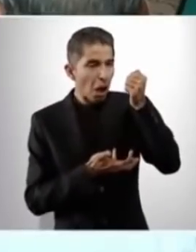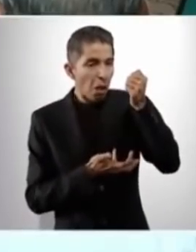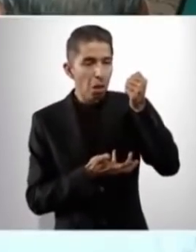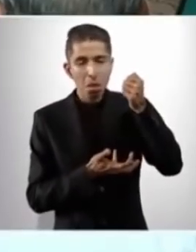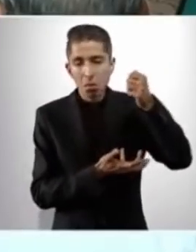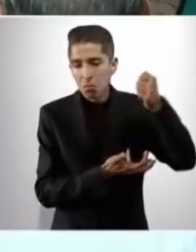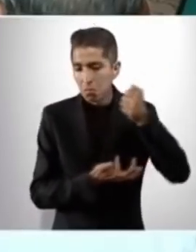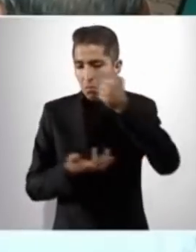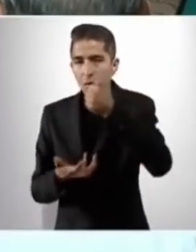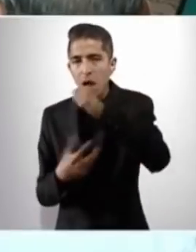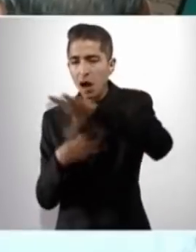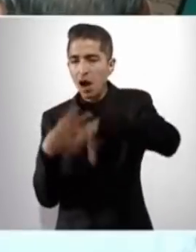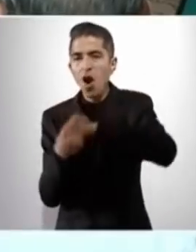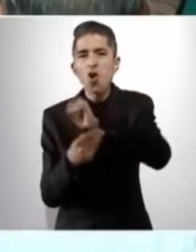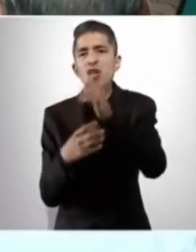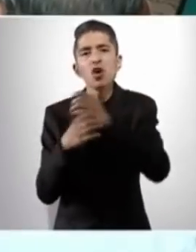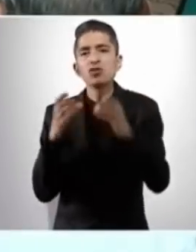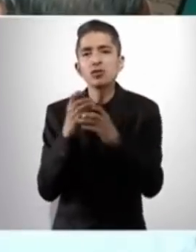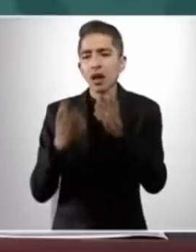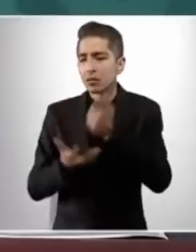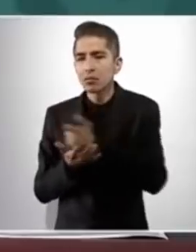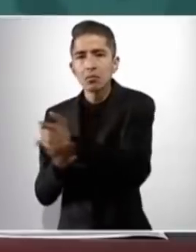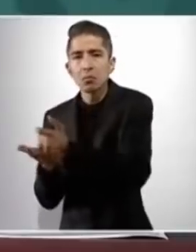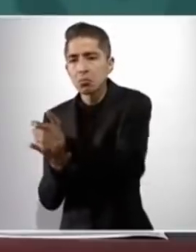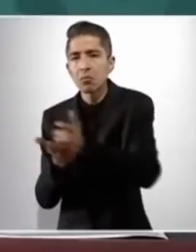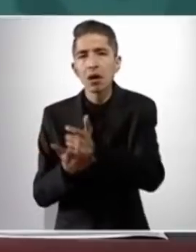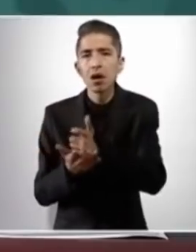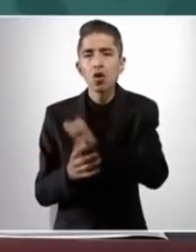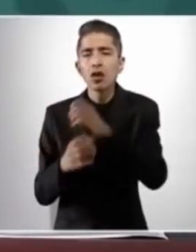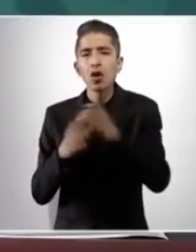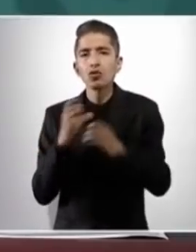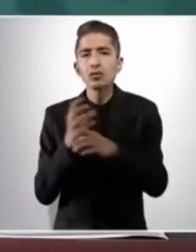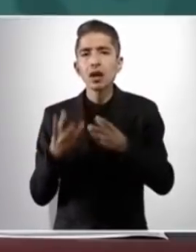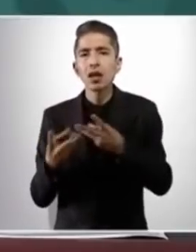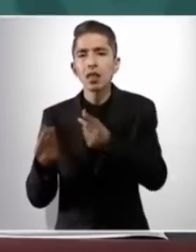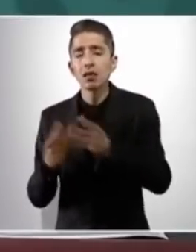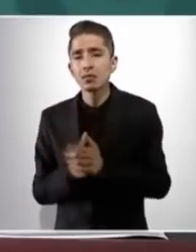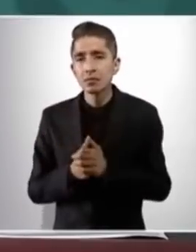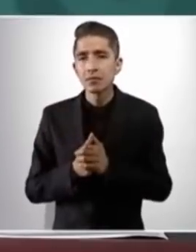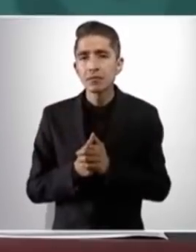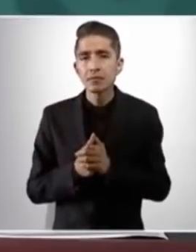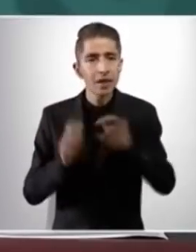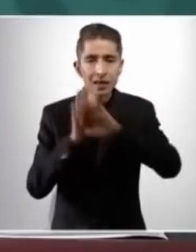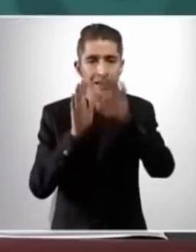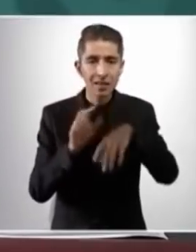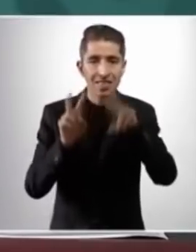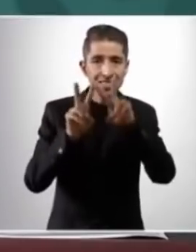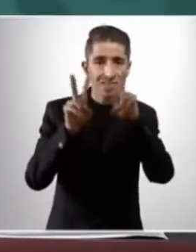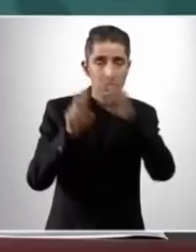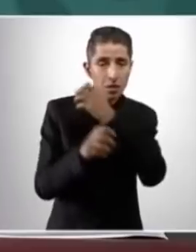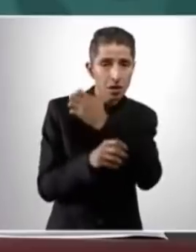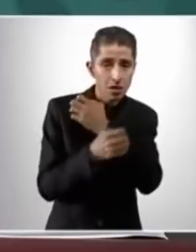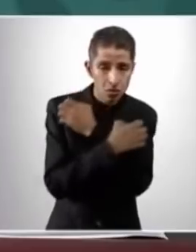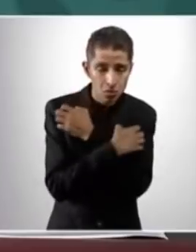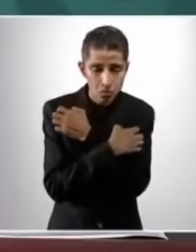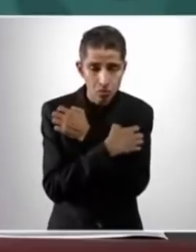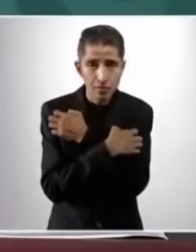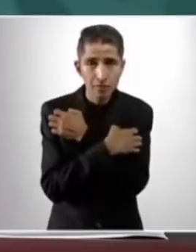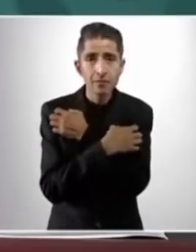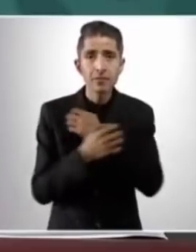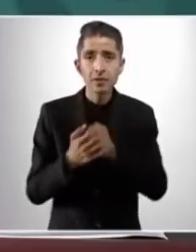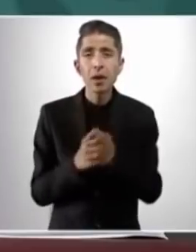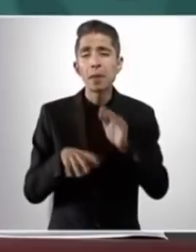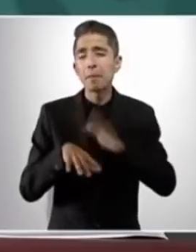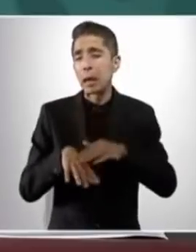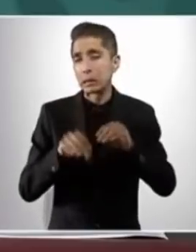definida entre la autoridad y la delincuencia y aseguró que con acciones como Fortalecer el programa Jóvenes Construyendo el Futuro se busca dar más apoyos